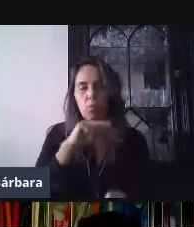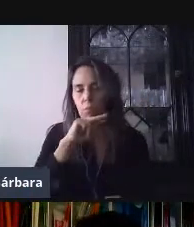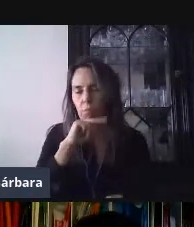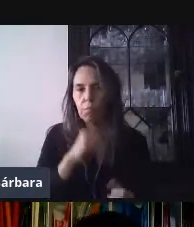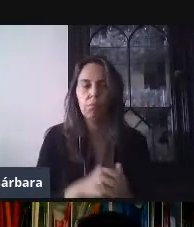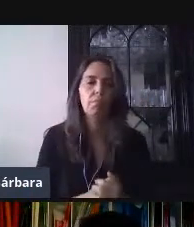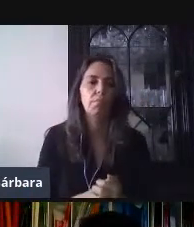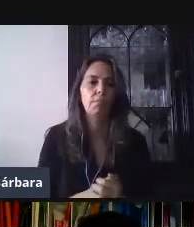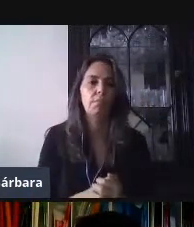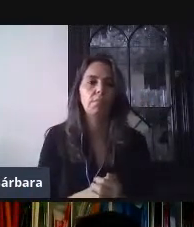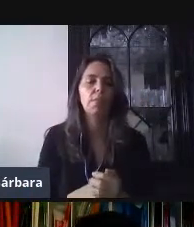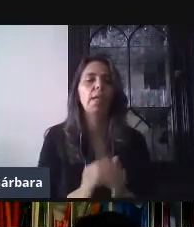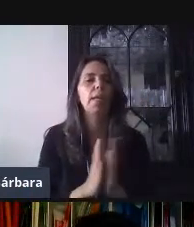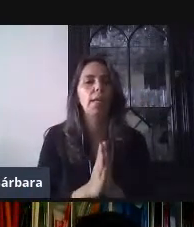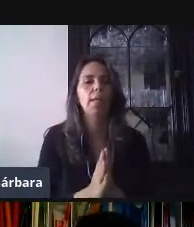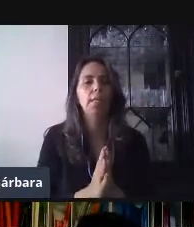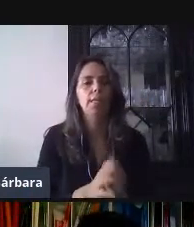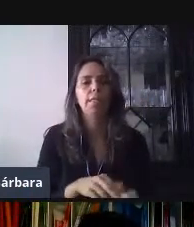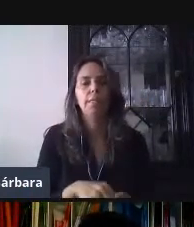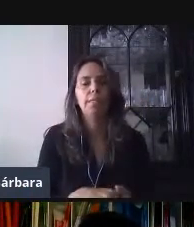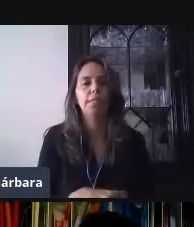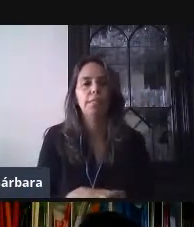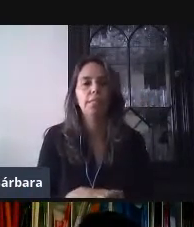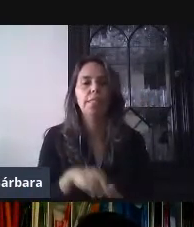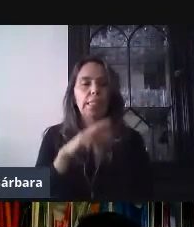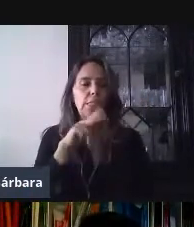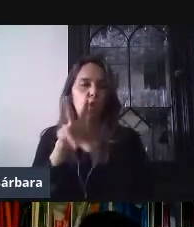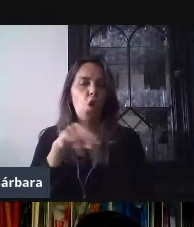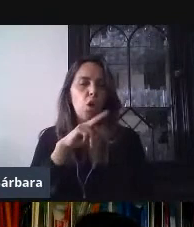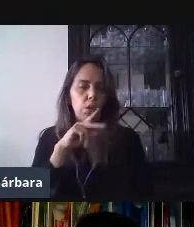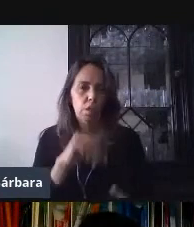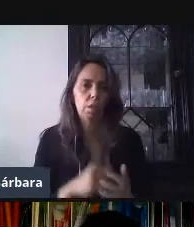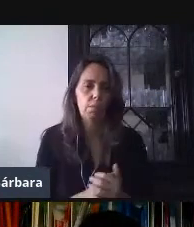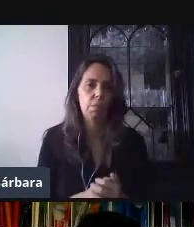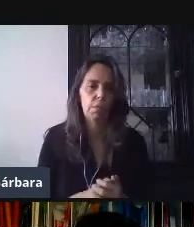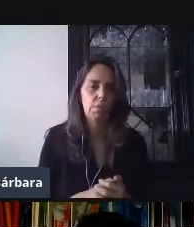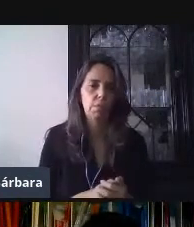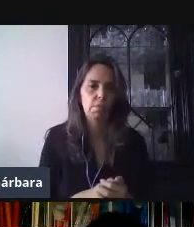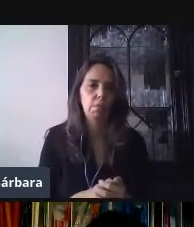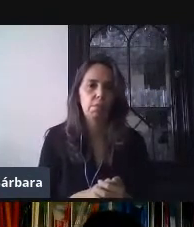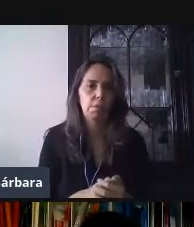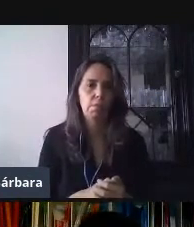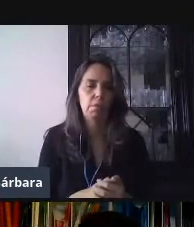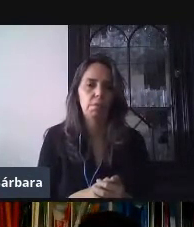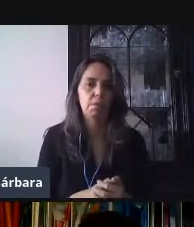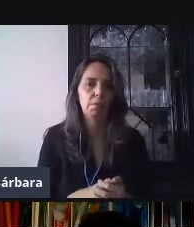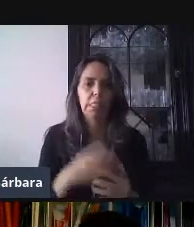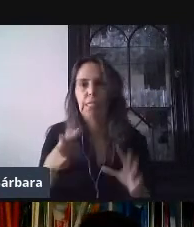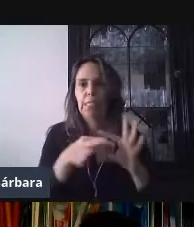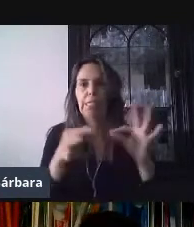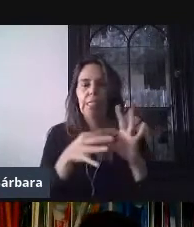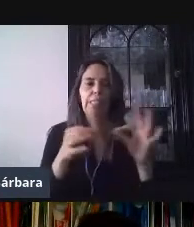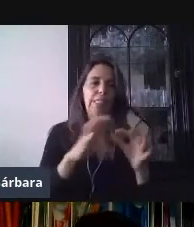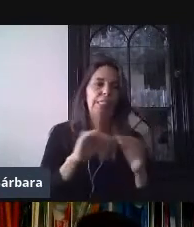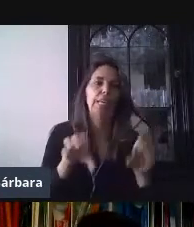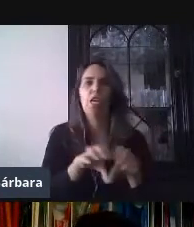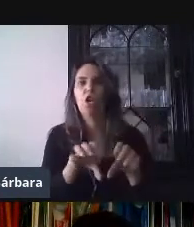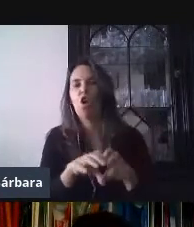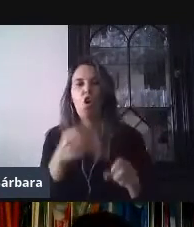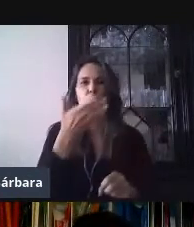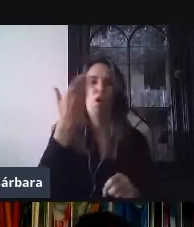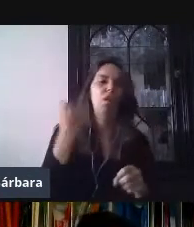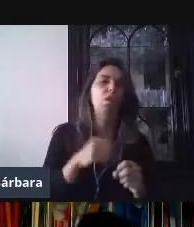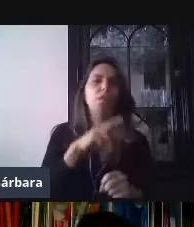Sí, sí, sí, no se preocupen. Yo sé que ya seguramente varios están ahí como que lloran, pero ya me explicaste y cómo lo voy a hacer. No se